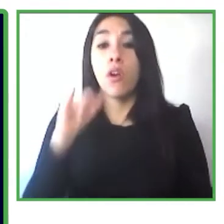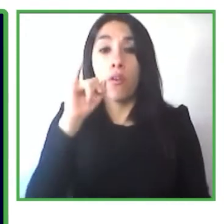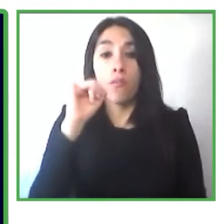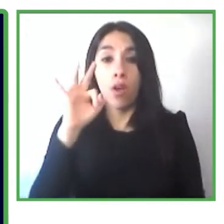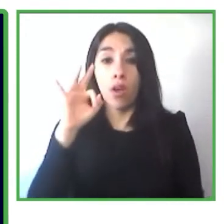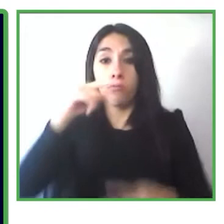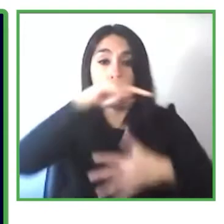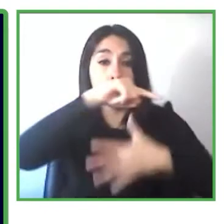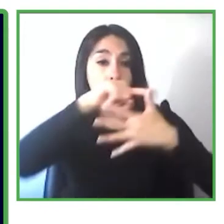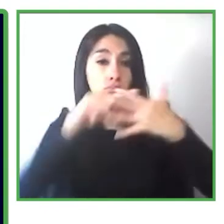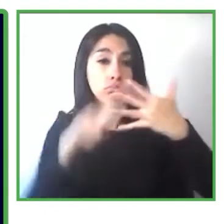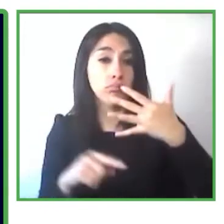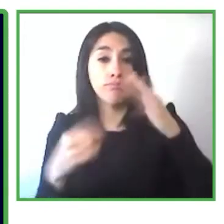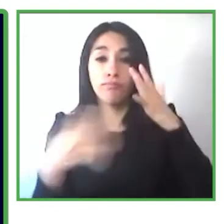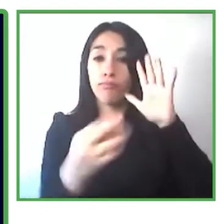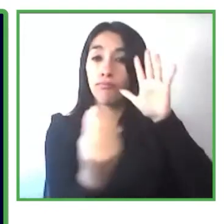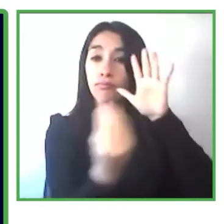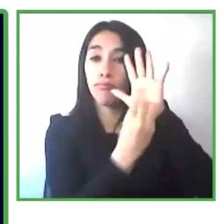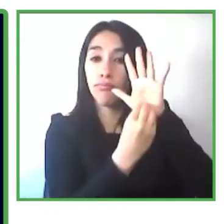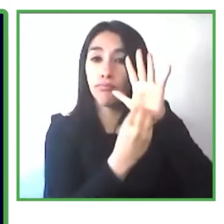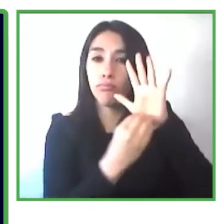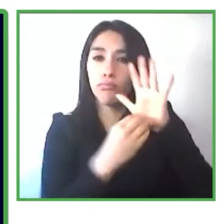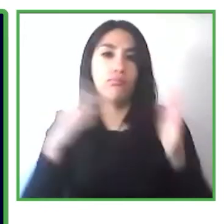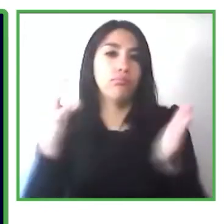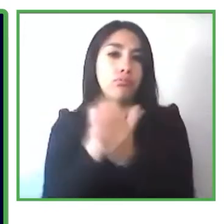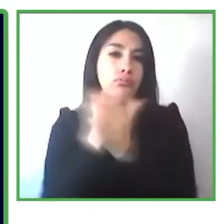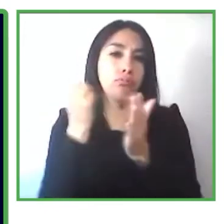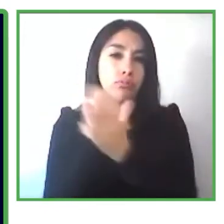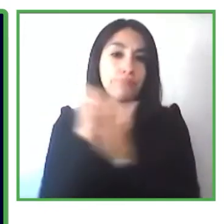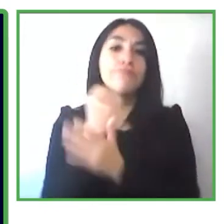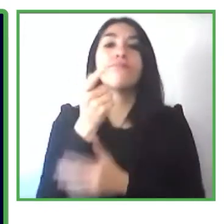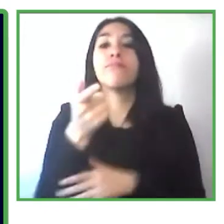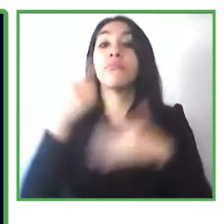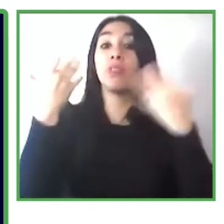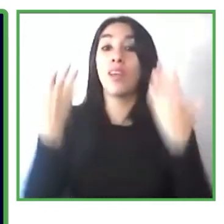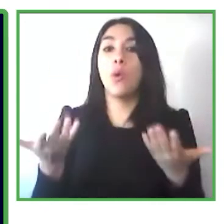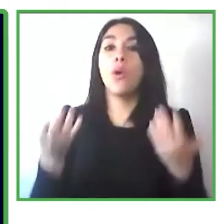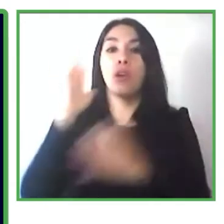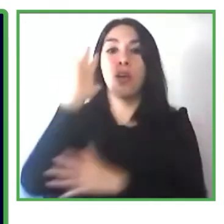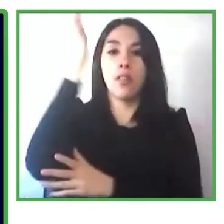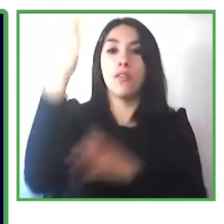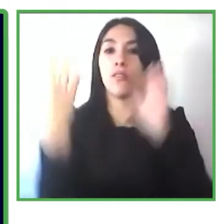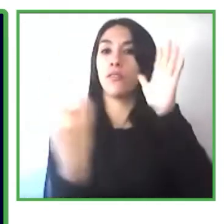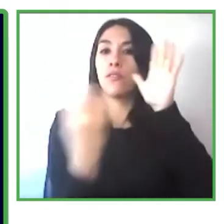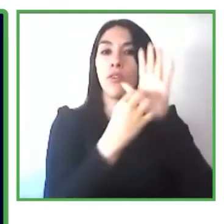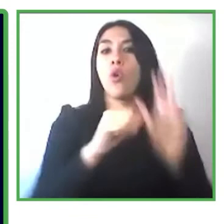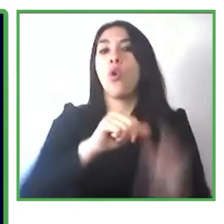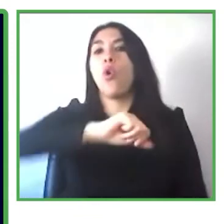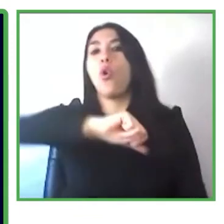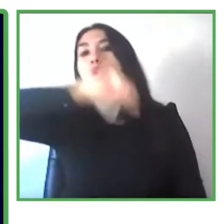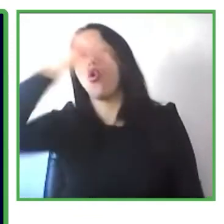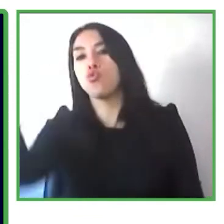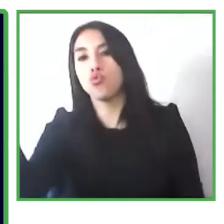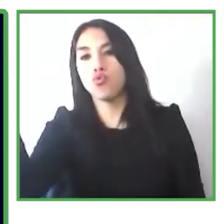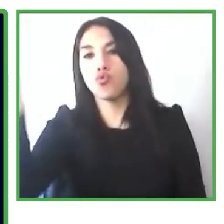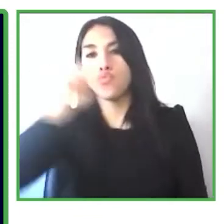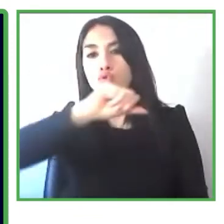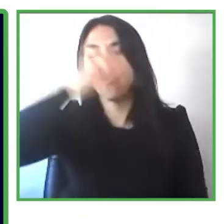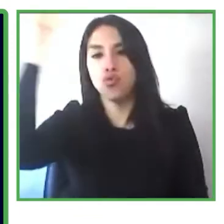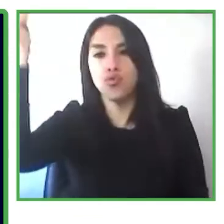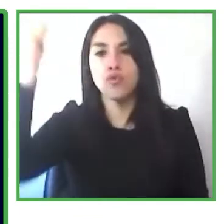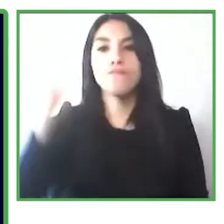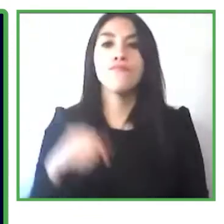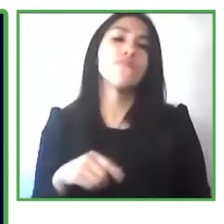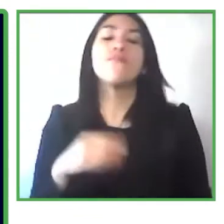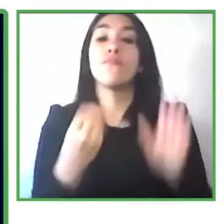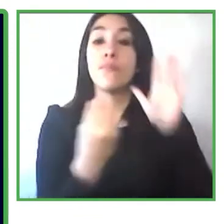llevarán el sello excelencia inclusiva por alcanzar todos los estándares de manera de lograr